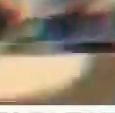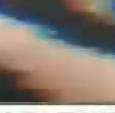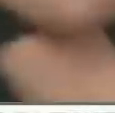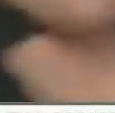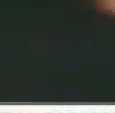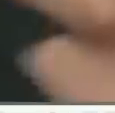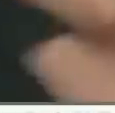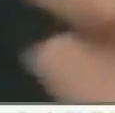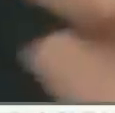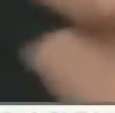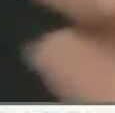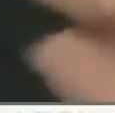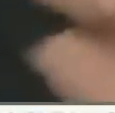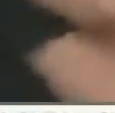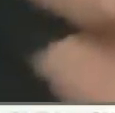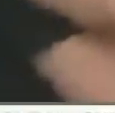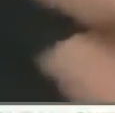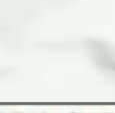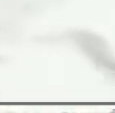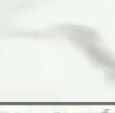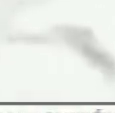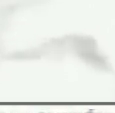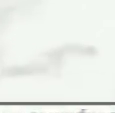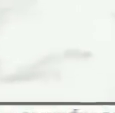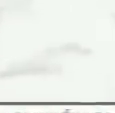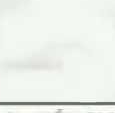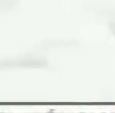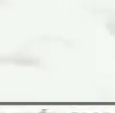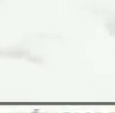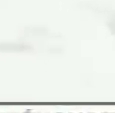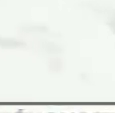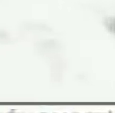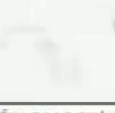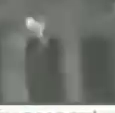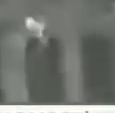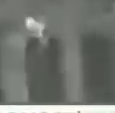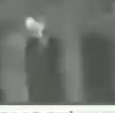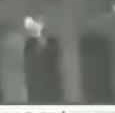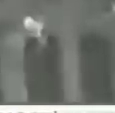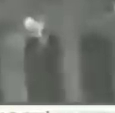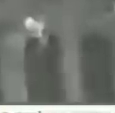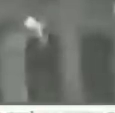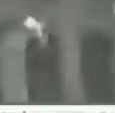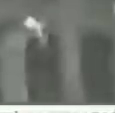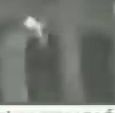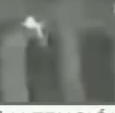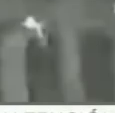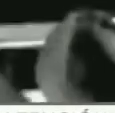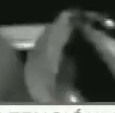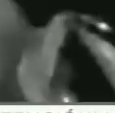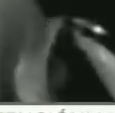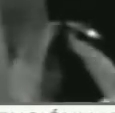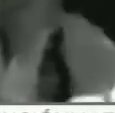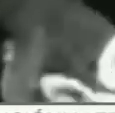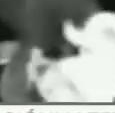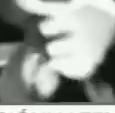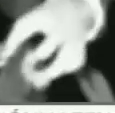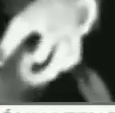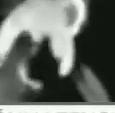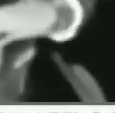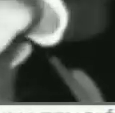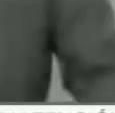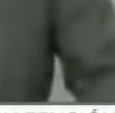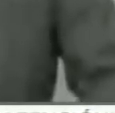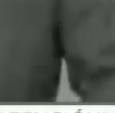a un año del inicio, la pandemia, por el coronavirus, por-CoV-2, Brasil, ha sido escenario, de una confrontación,